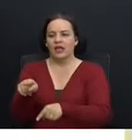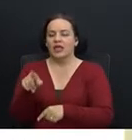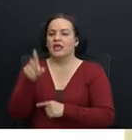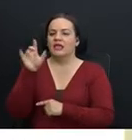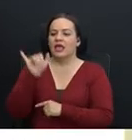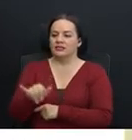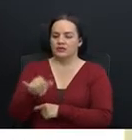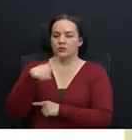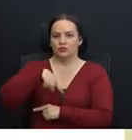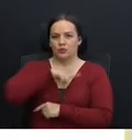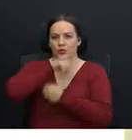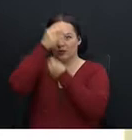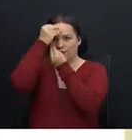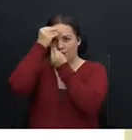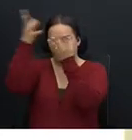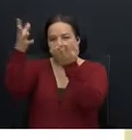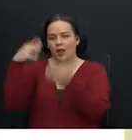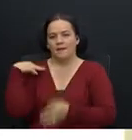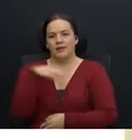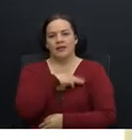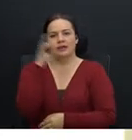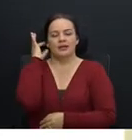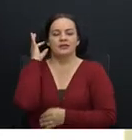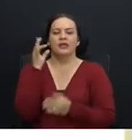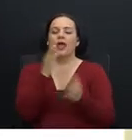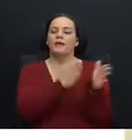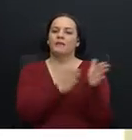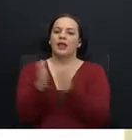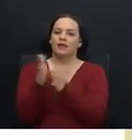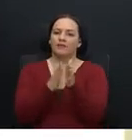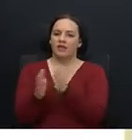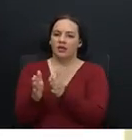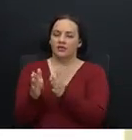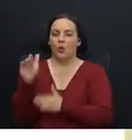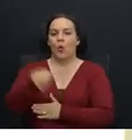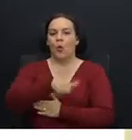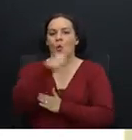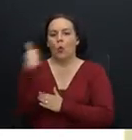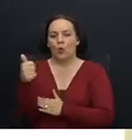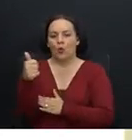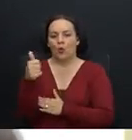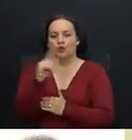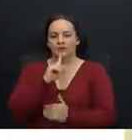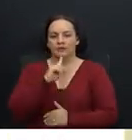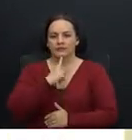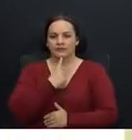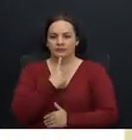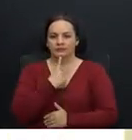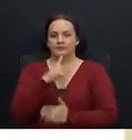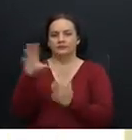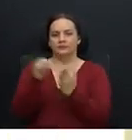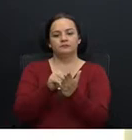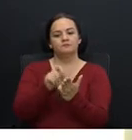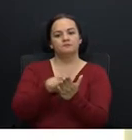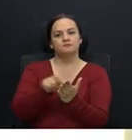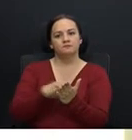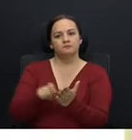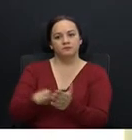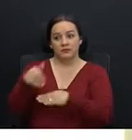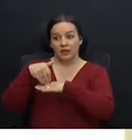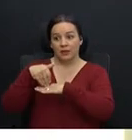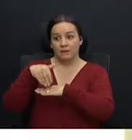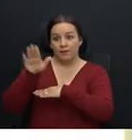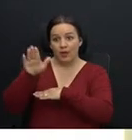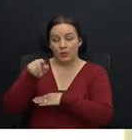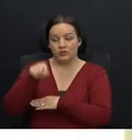hecho saber a la ministra de Planificación. Otra de las serias anotaciones que hemos remitido a Mideplan